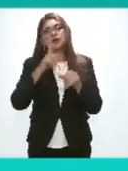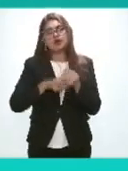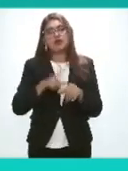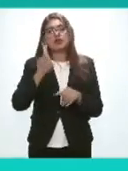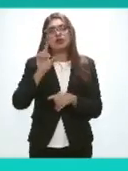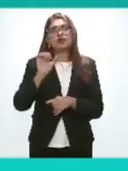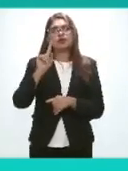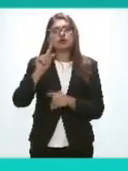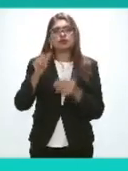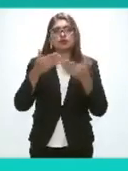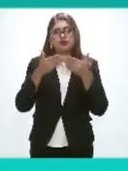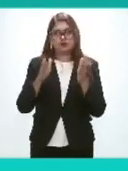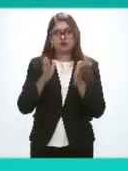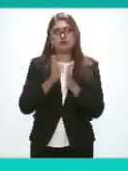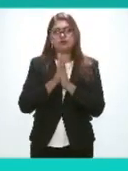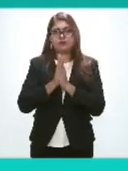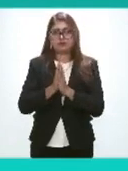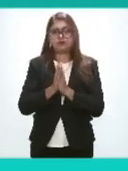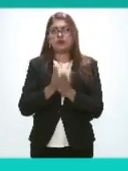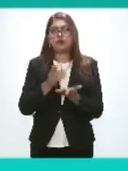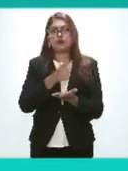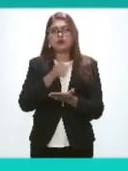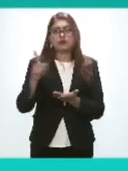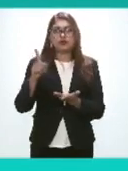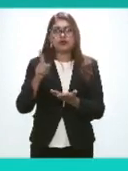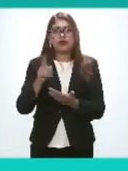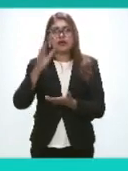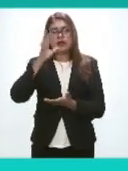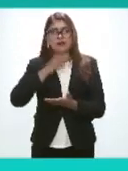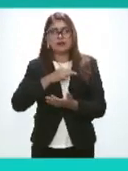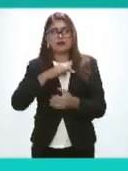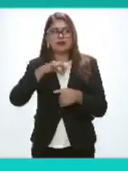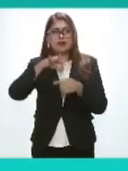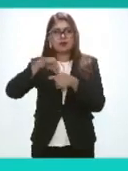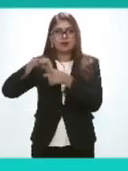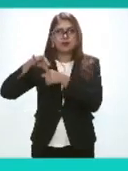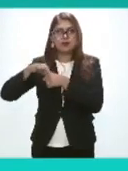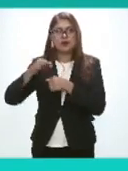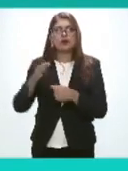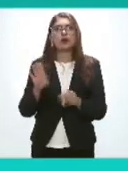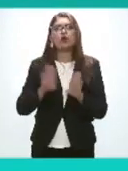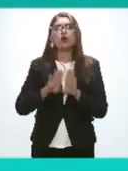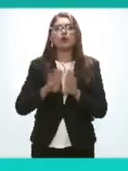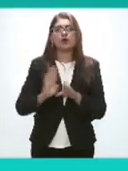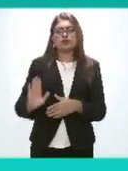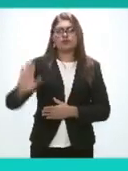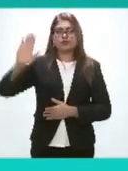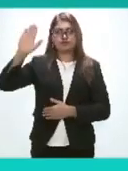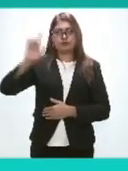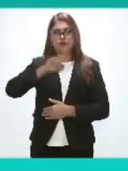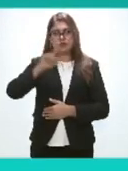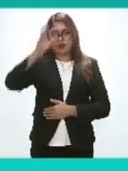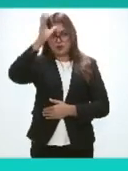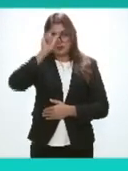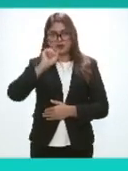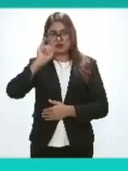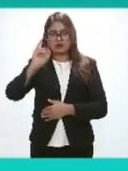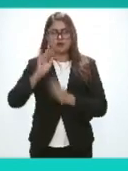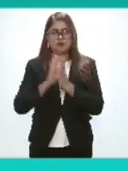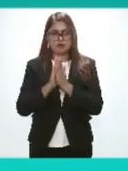para tal efecto solicito amablemente que se manifiesten en la forma acostumbrada levantando su mano los que estén a favor